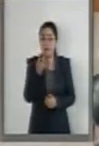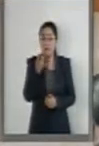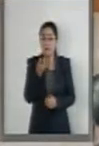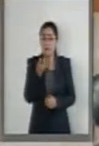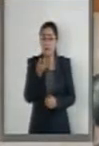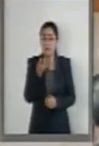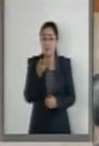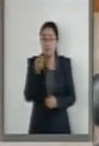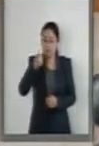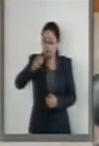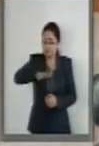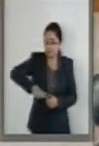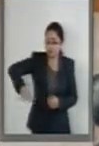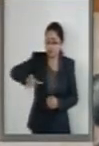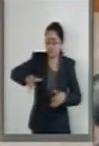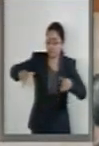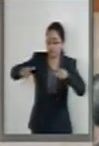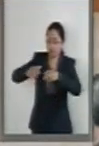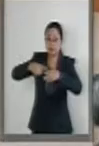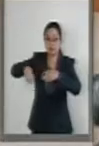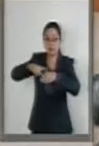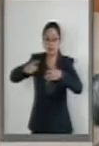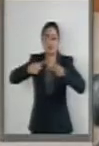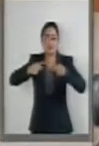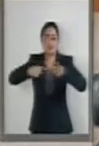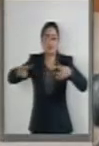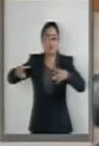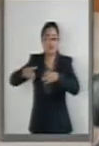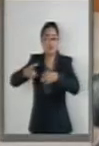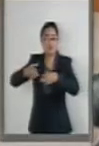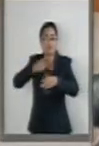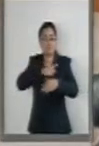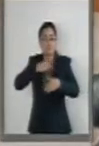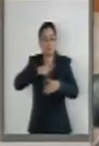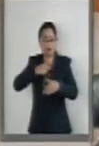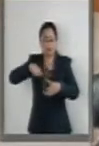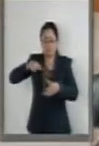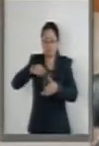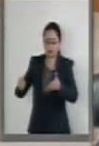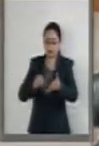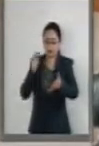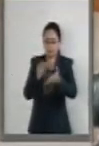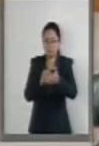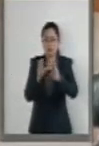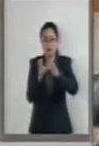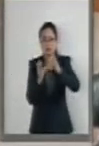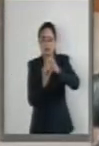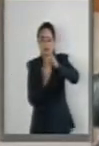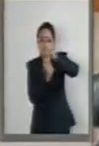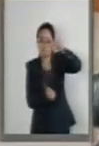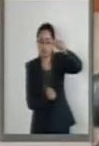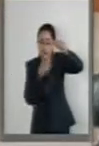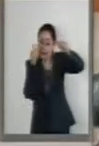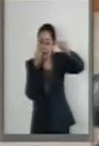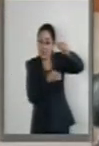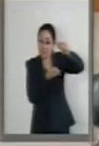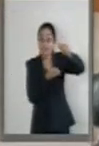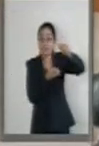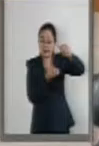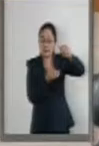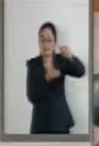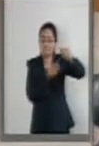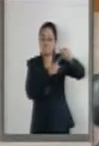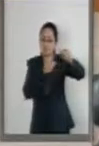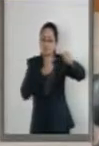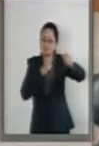para la plena incorporación y para hacer sustantivos los derechos de las personas con discapacidad. Por ello,